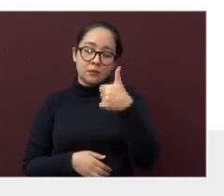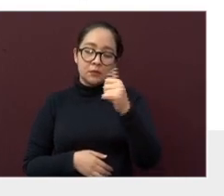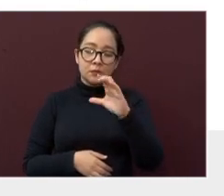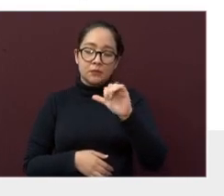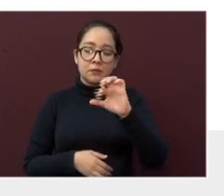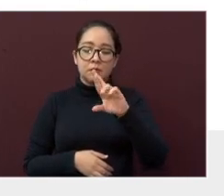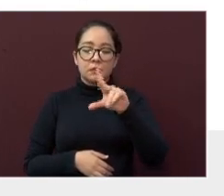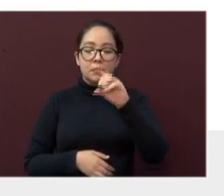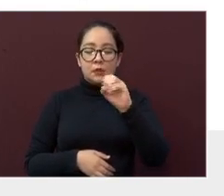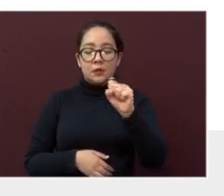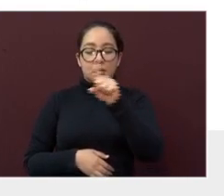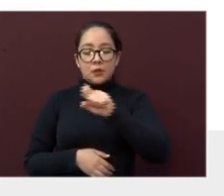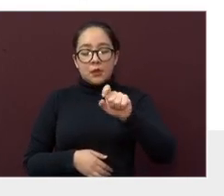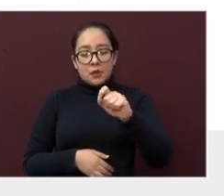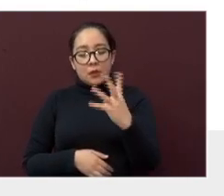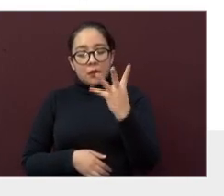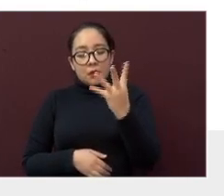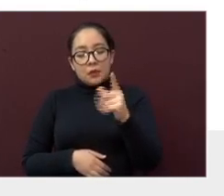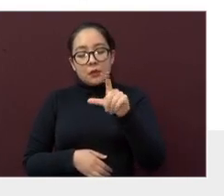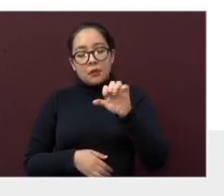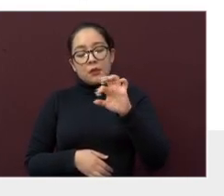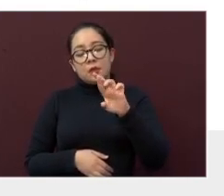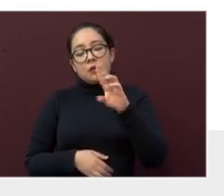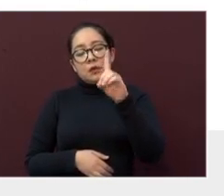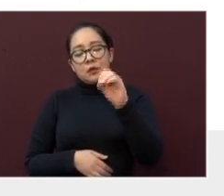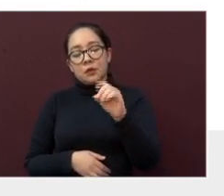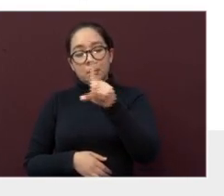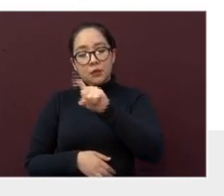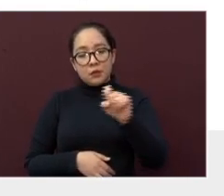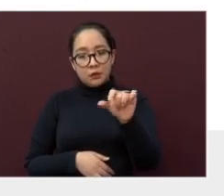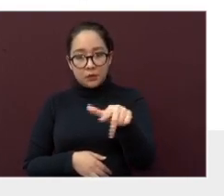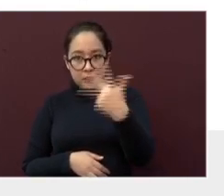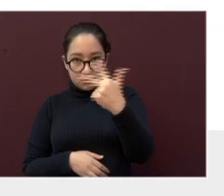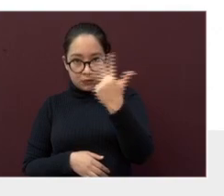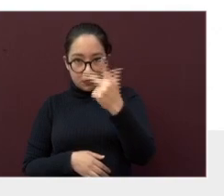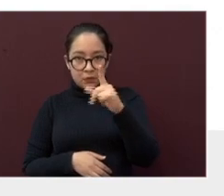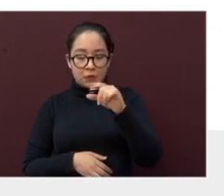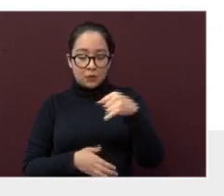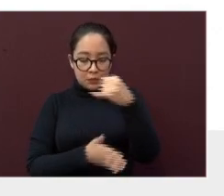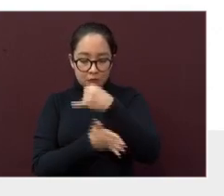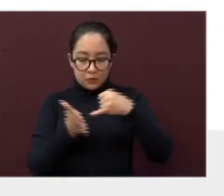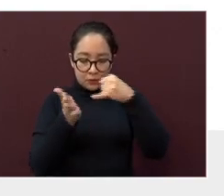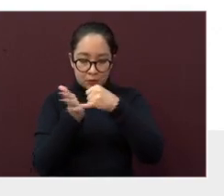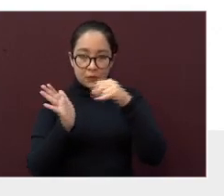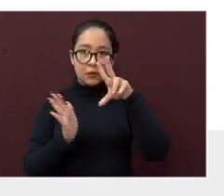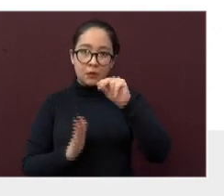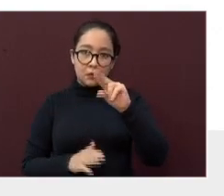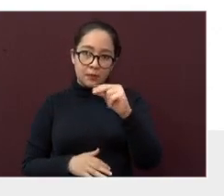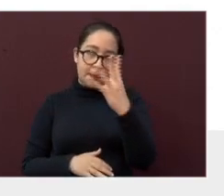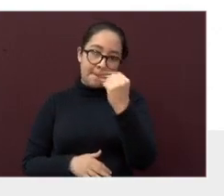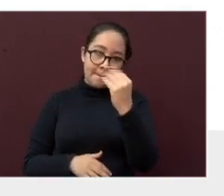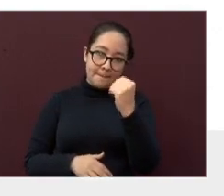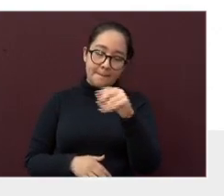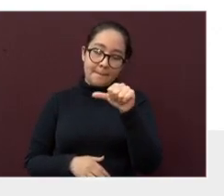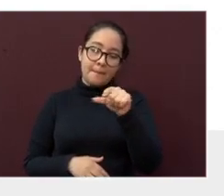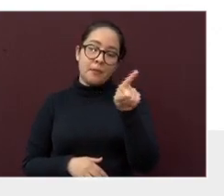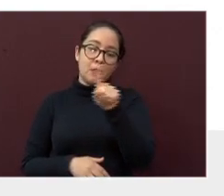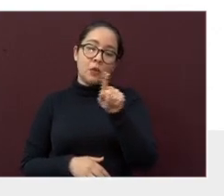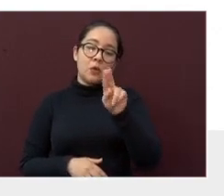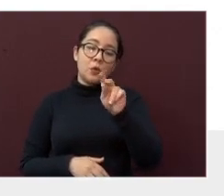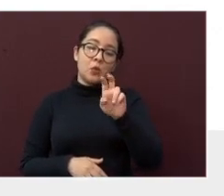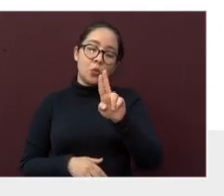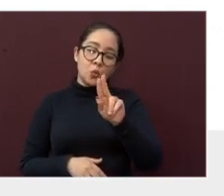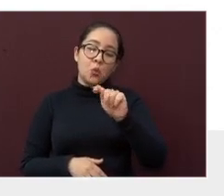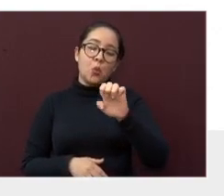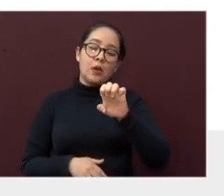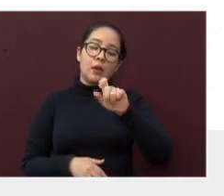124. Y Lerdo de Tejada, 113. Isla, 89. José Azueta, 85.